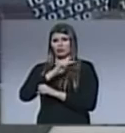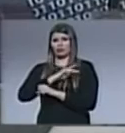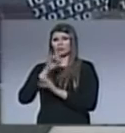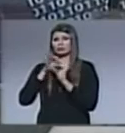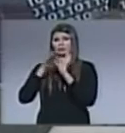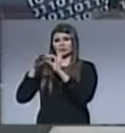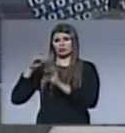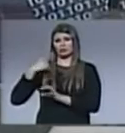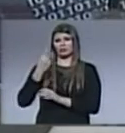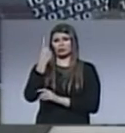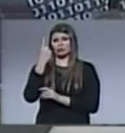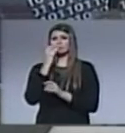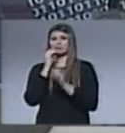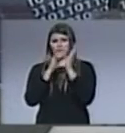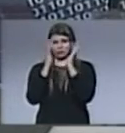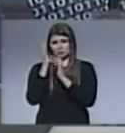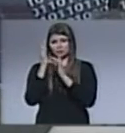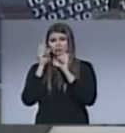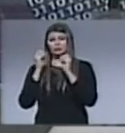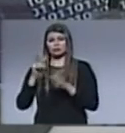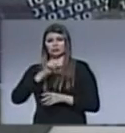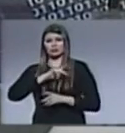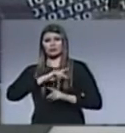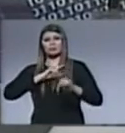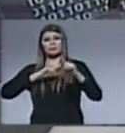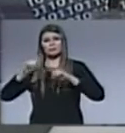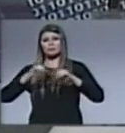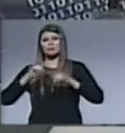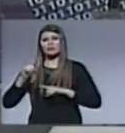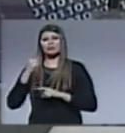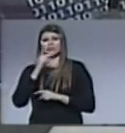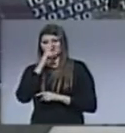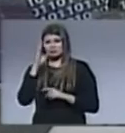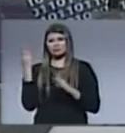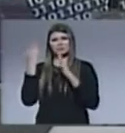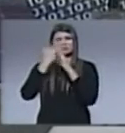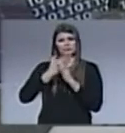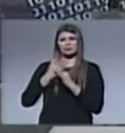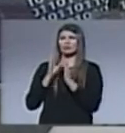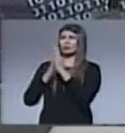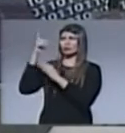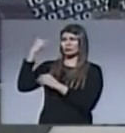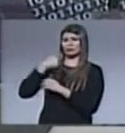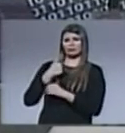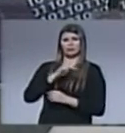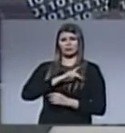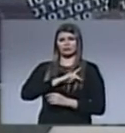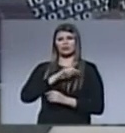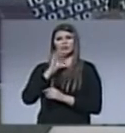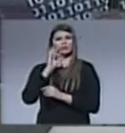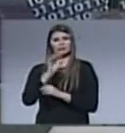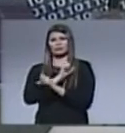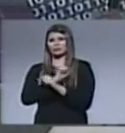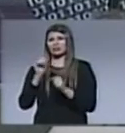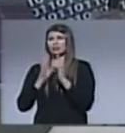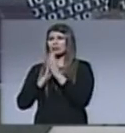salvador que es Cristo Jesús. El líder que pretende ser un mediador especial entre Dios y el hombre no